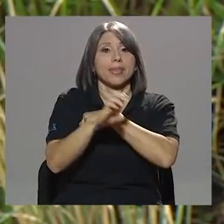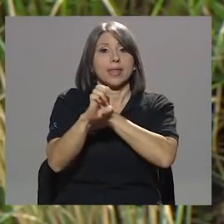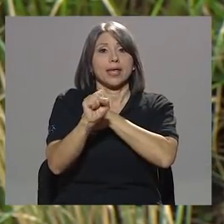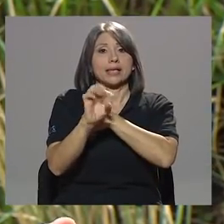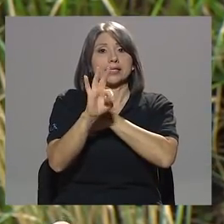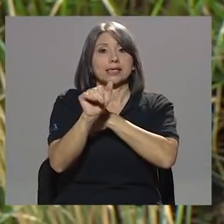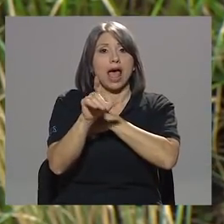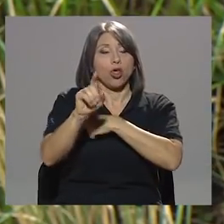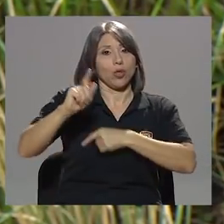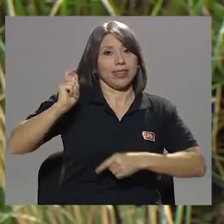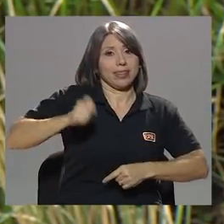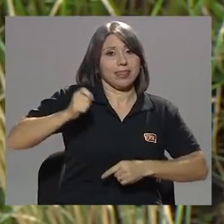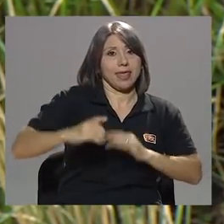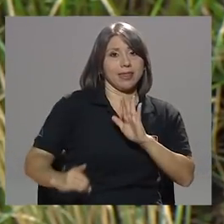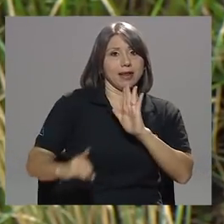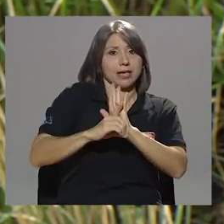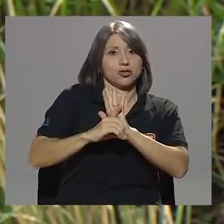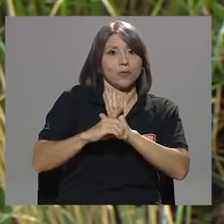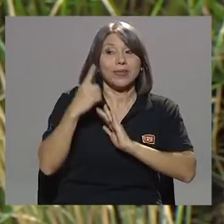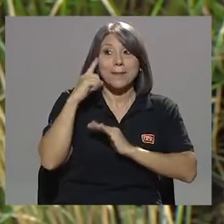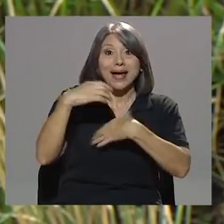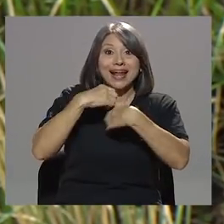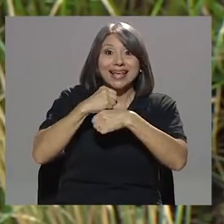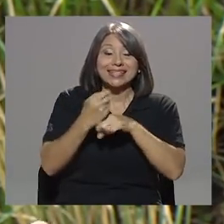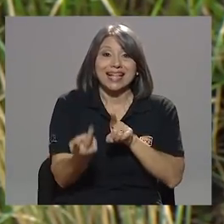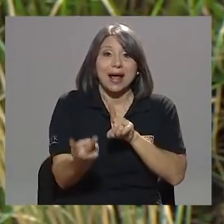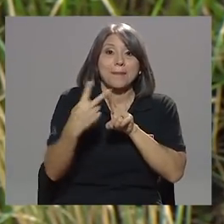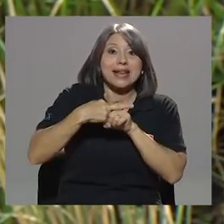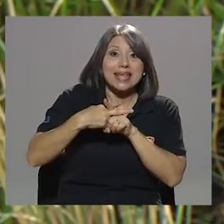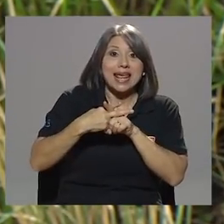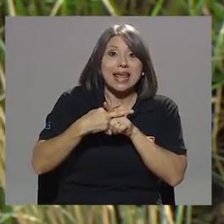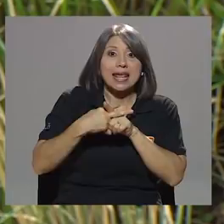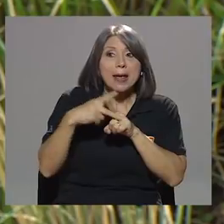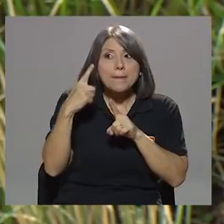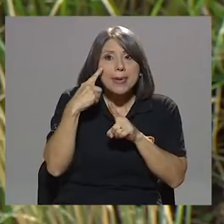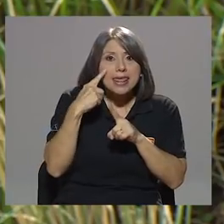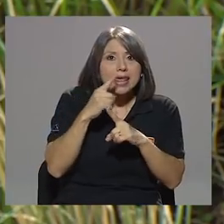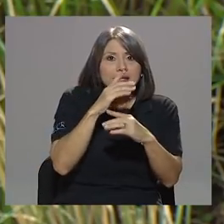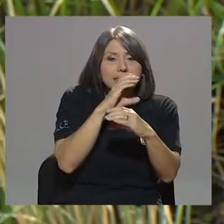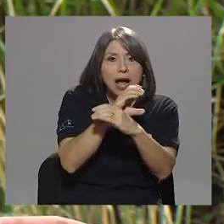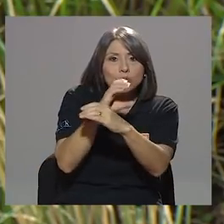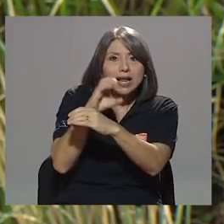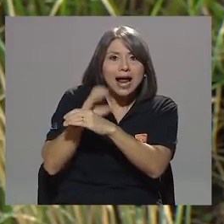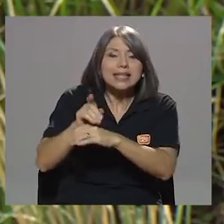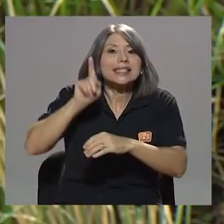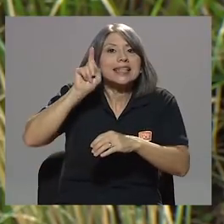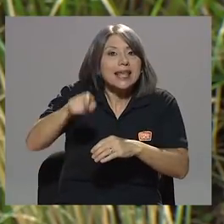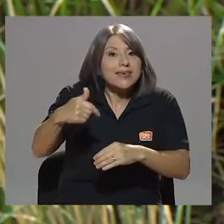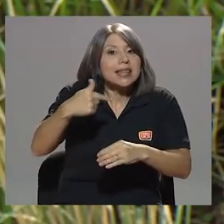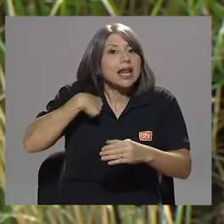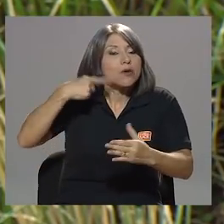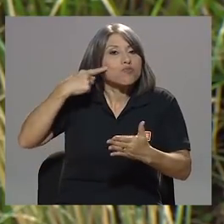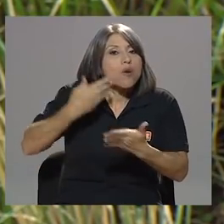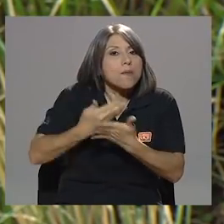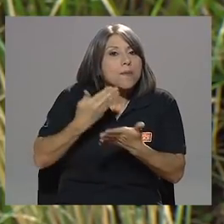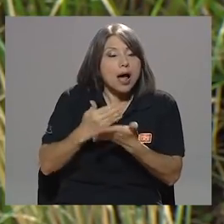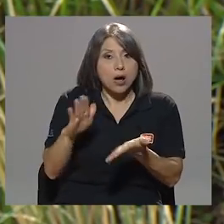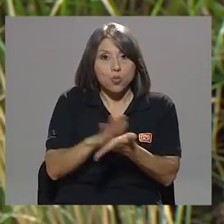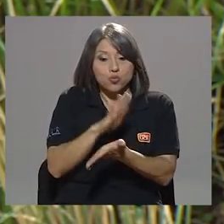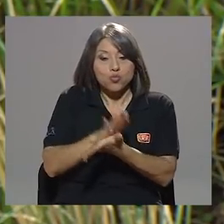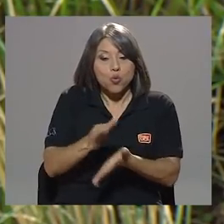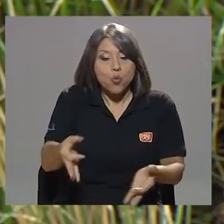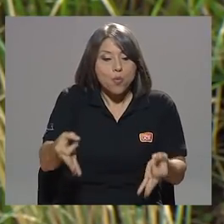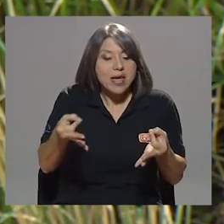de Derecho, para que se le apliquen medidas cautelares a alguien, tienen que haber indicios y tiene que tener usted un documento fehaciente